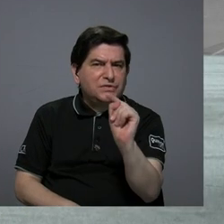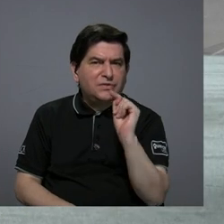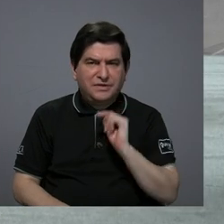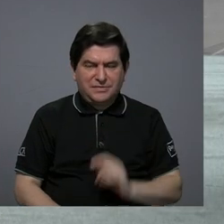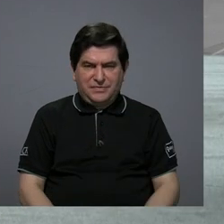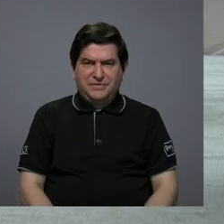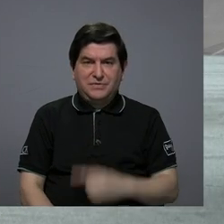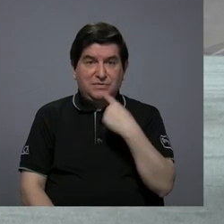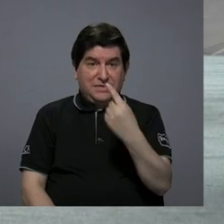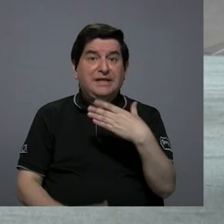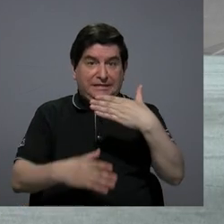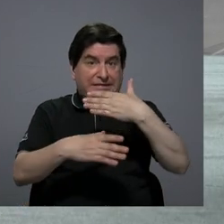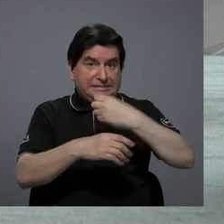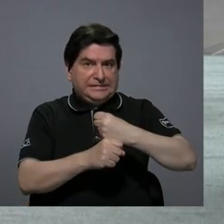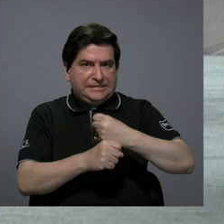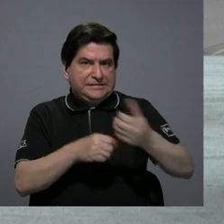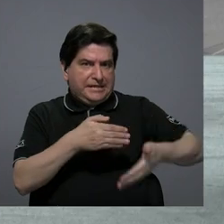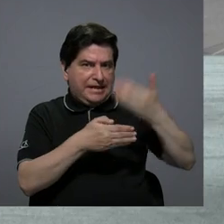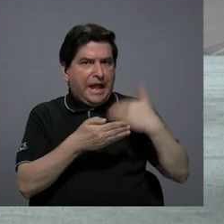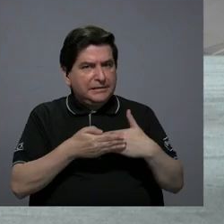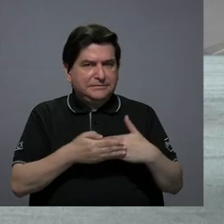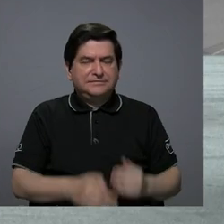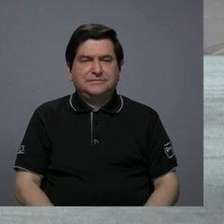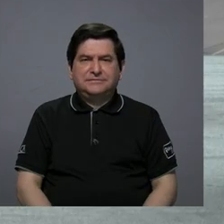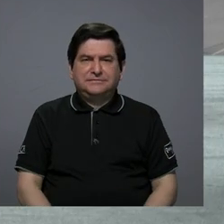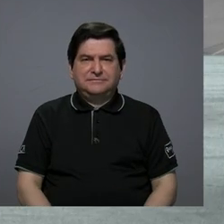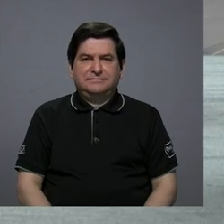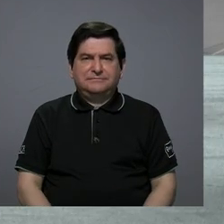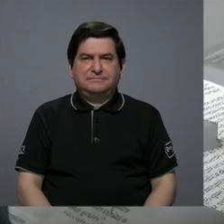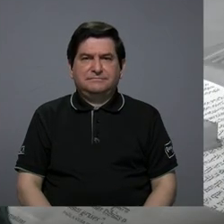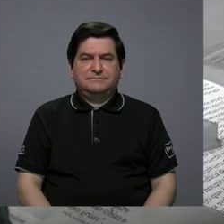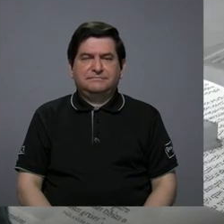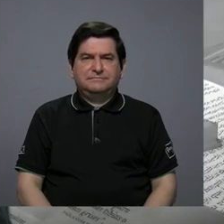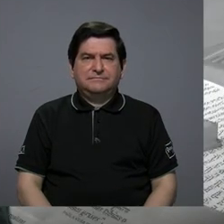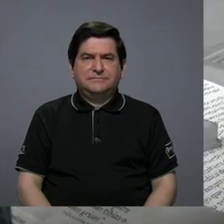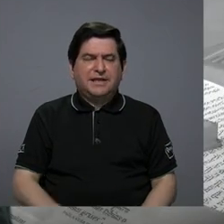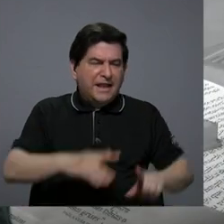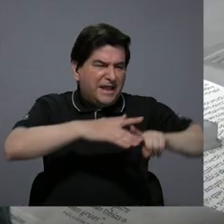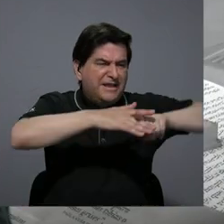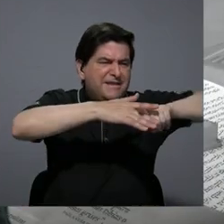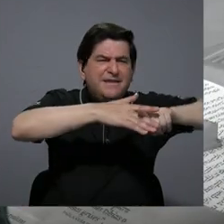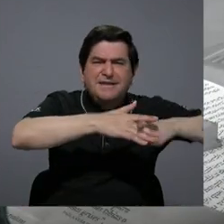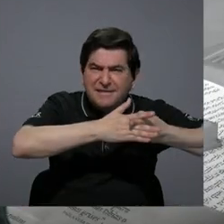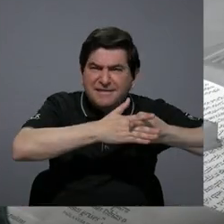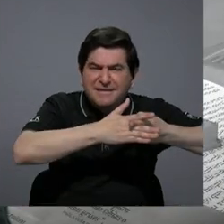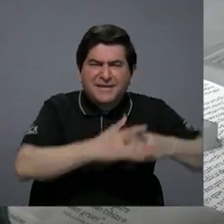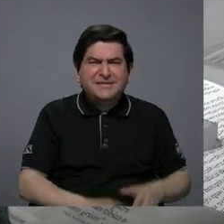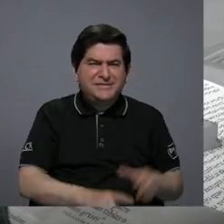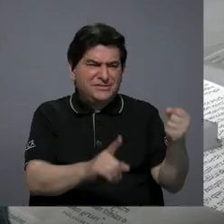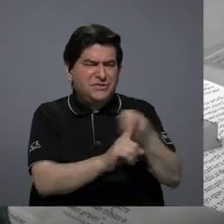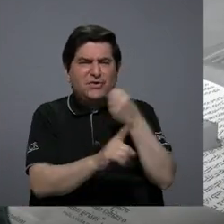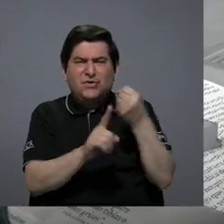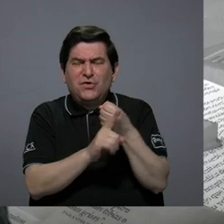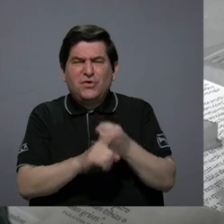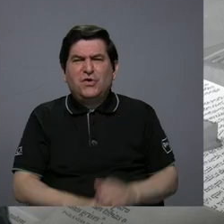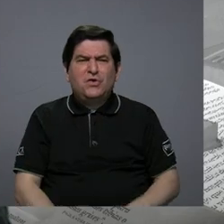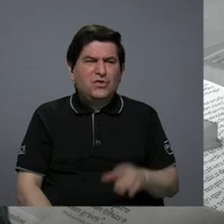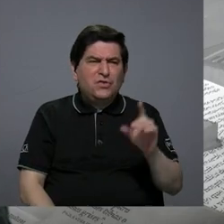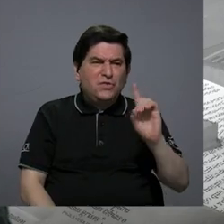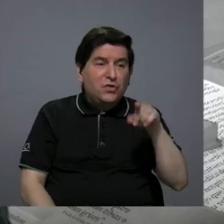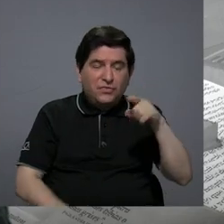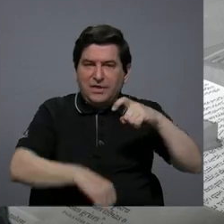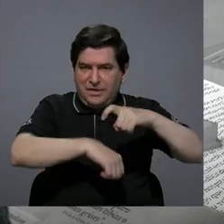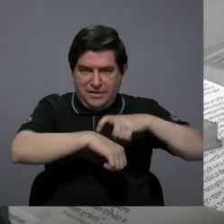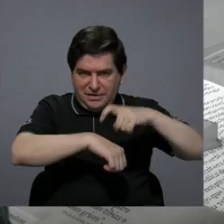ustedes dicen que se hacían, ¿cuáles son el surgimiento de esa violencia que se